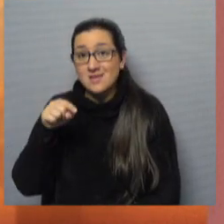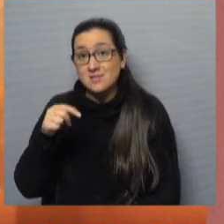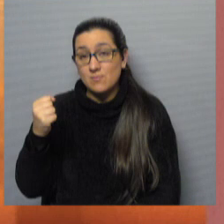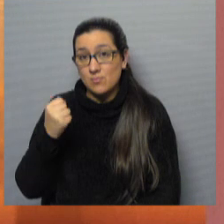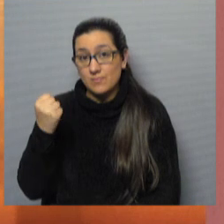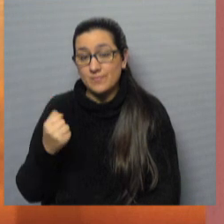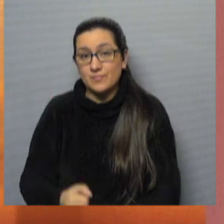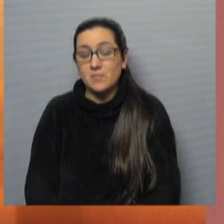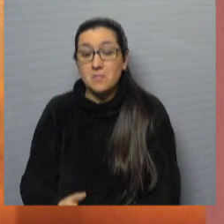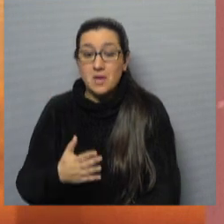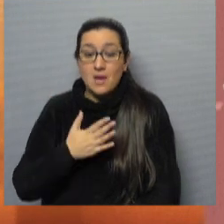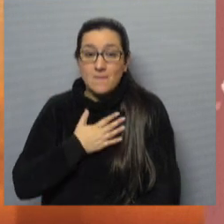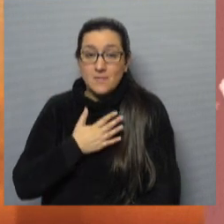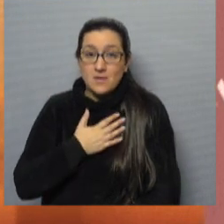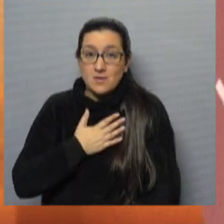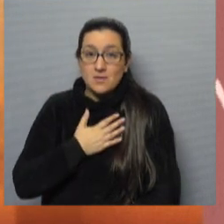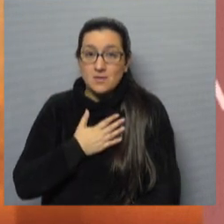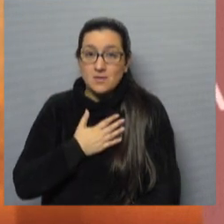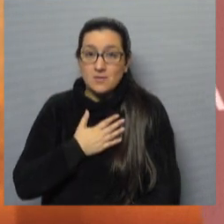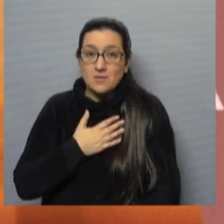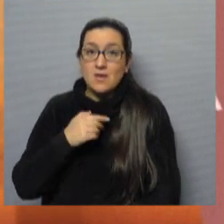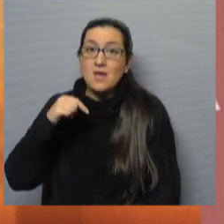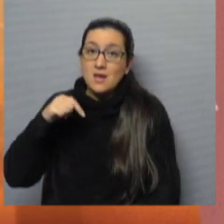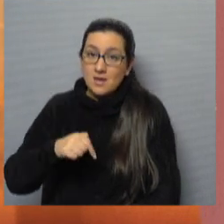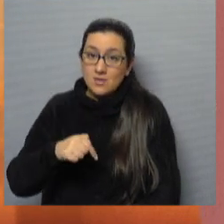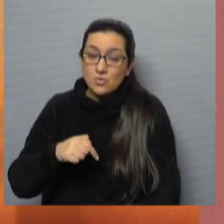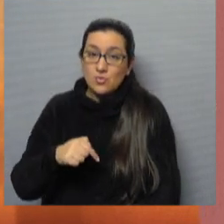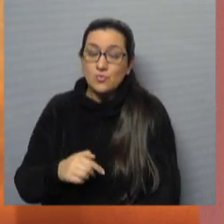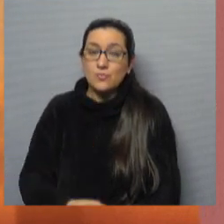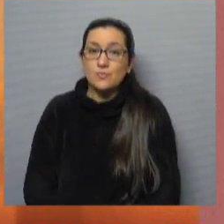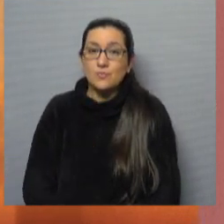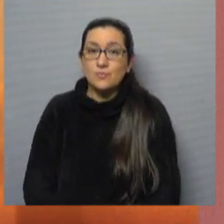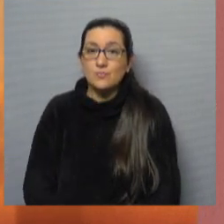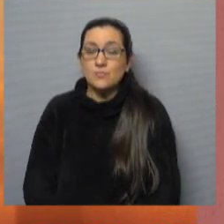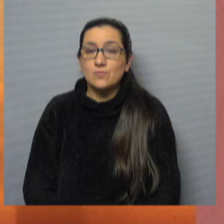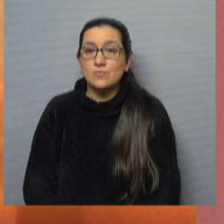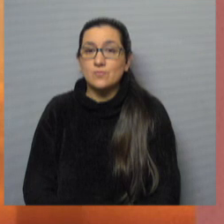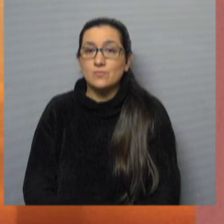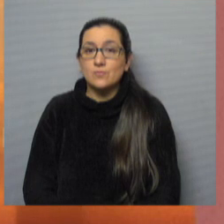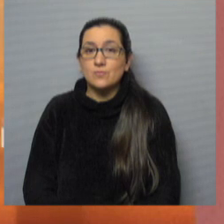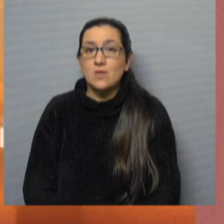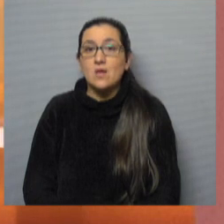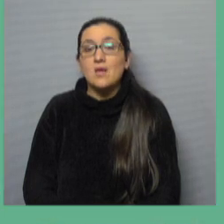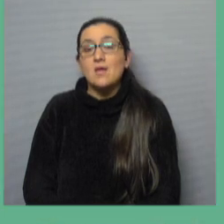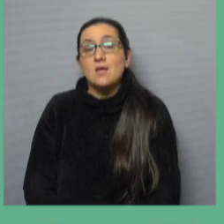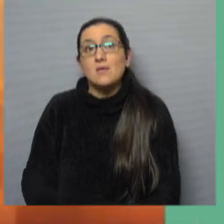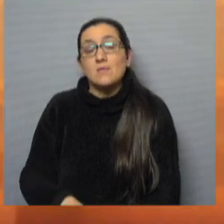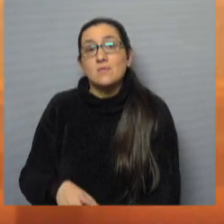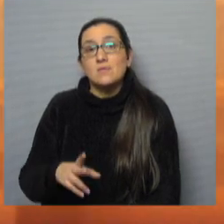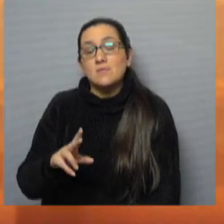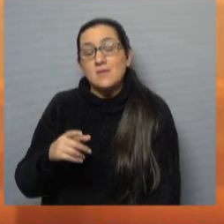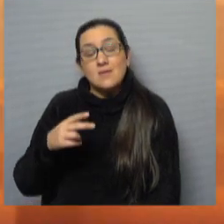A mí me parece que esta sigue siendo, por lo menos desde perspectivas